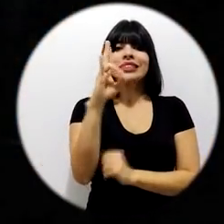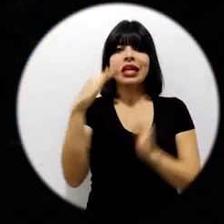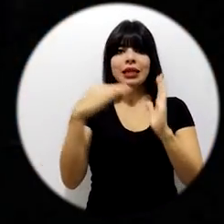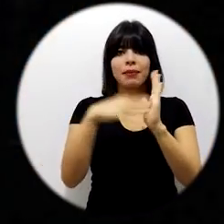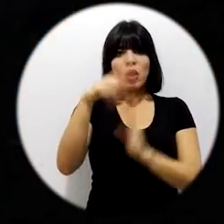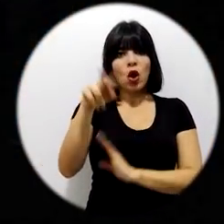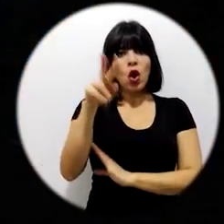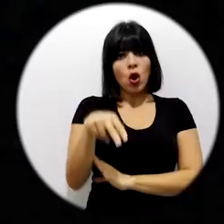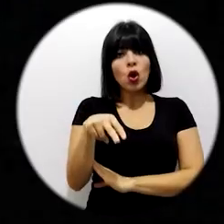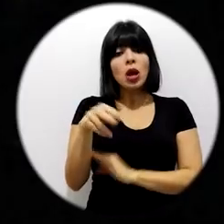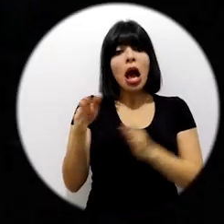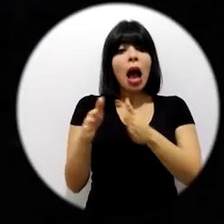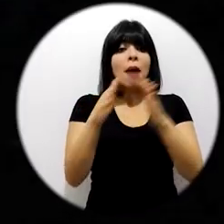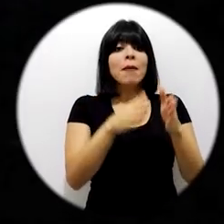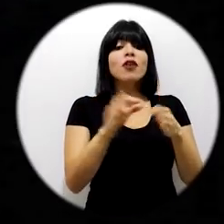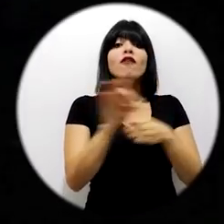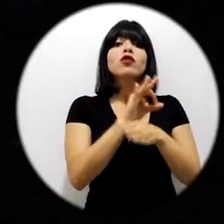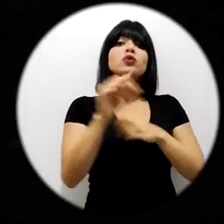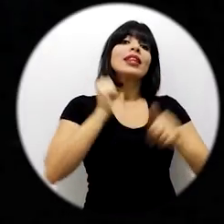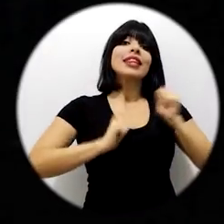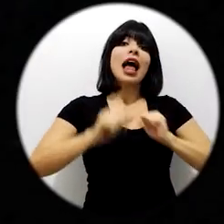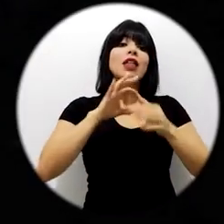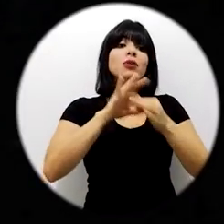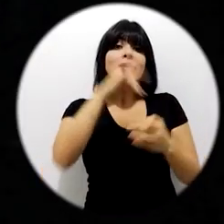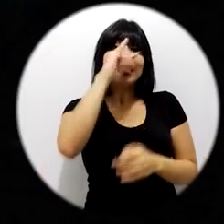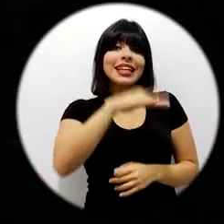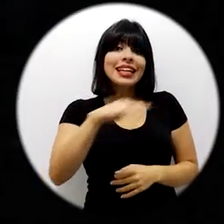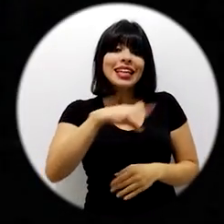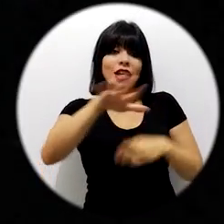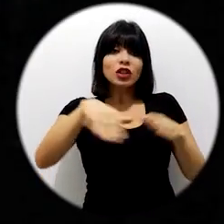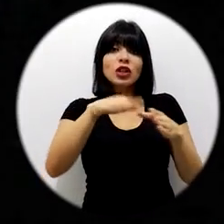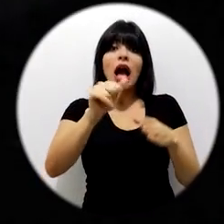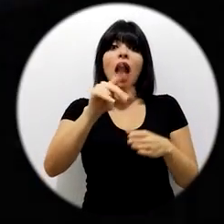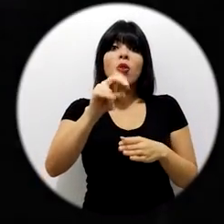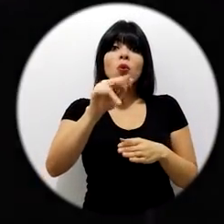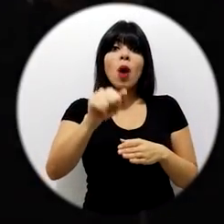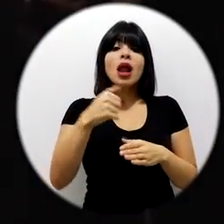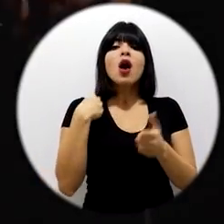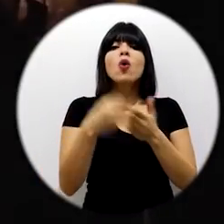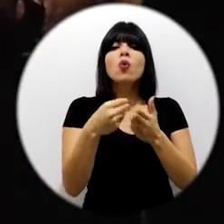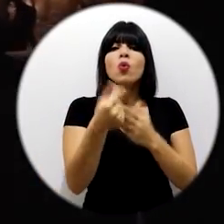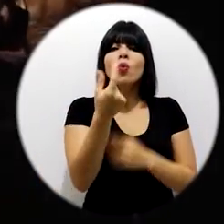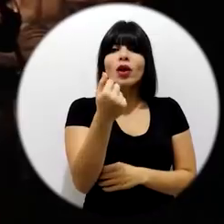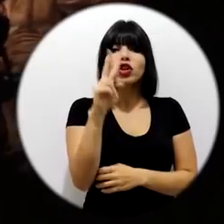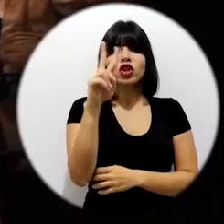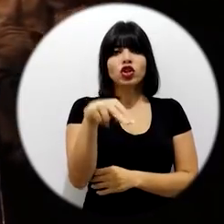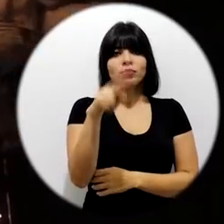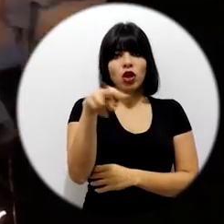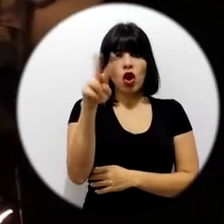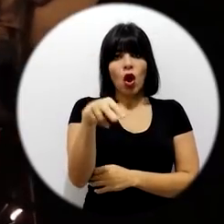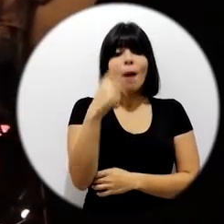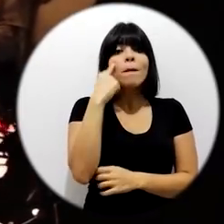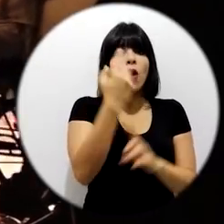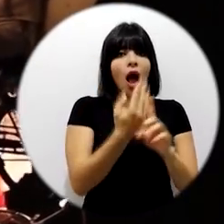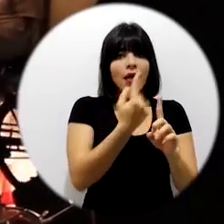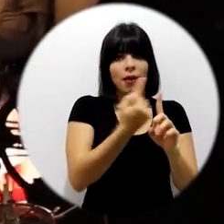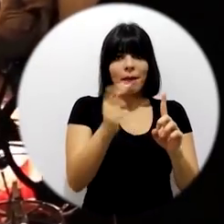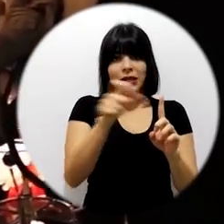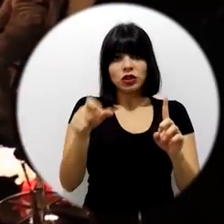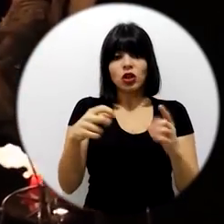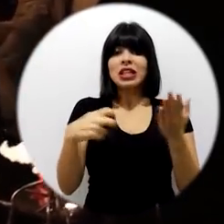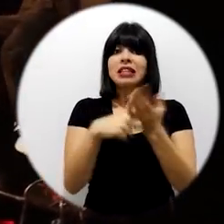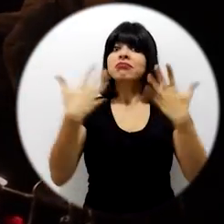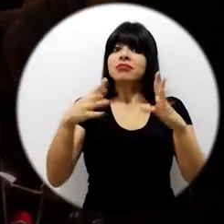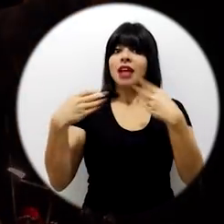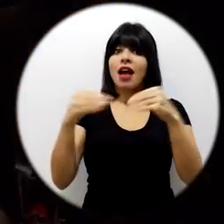colones. Por su parte, las funciones de teatro para niños en el complejo de la aduana tendrán un costo de 2 mil colones por persona. Las entradas